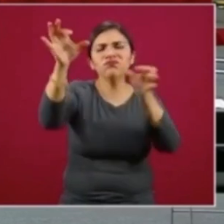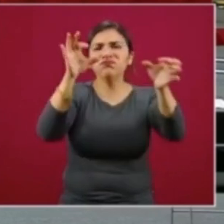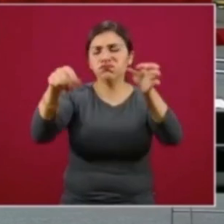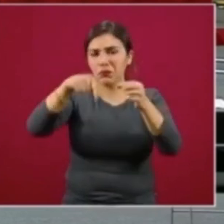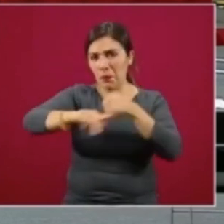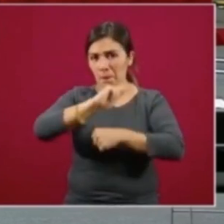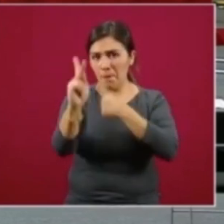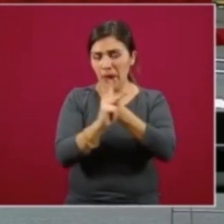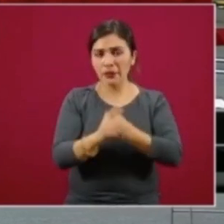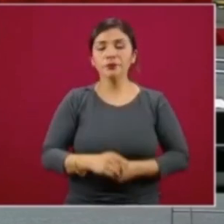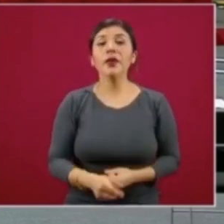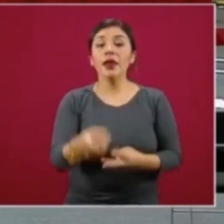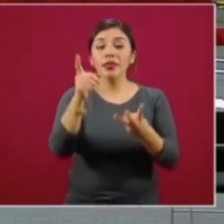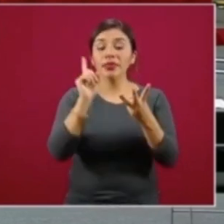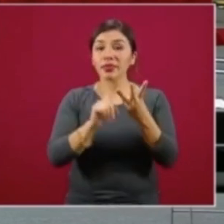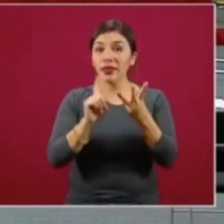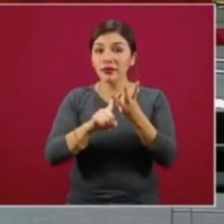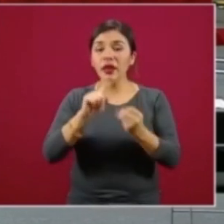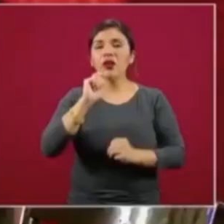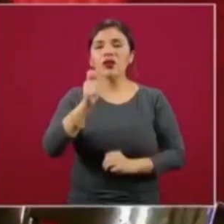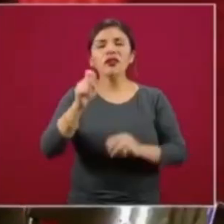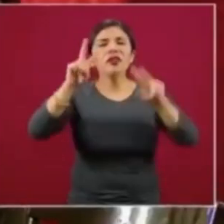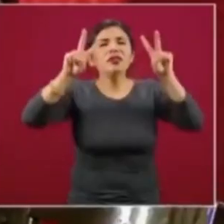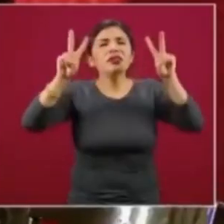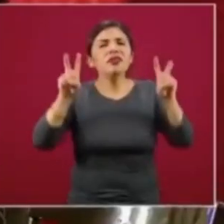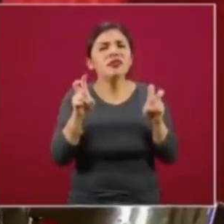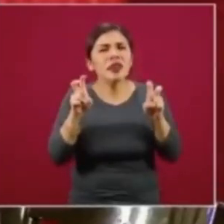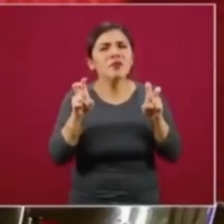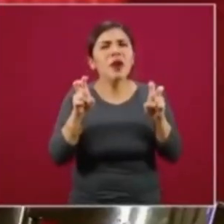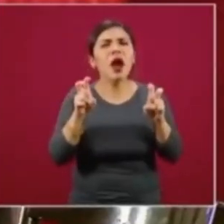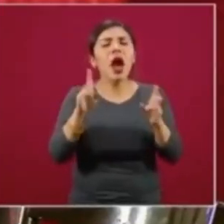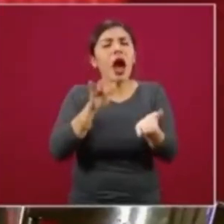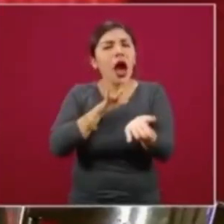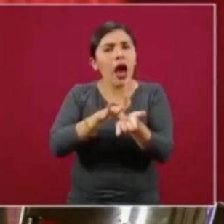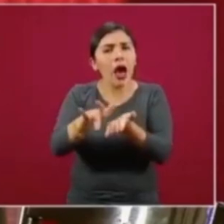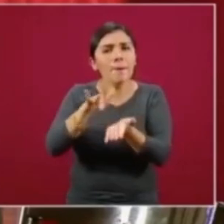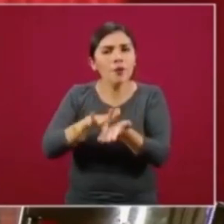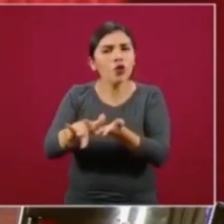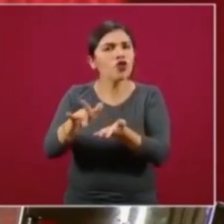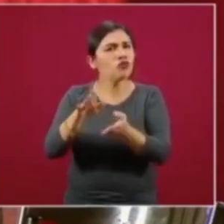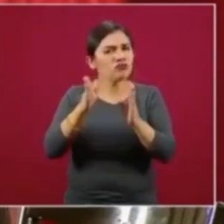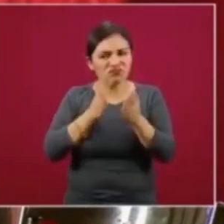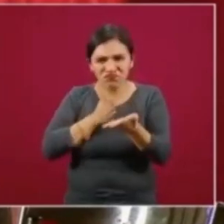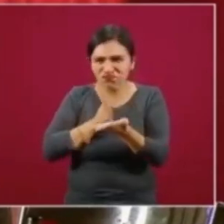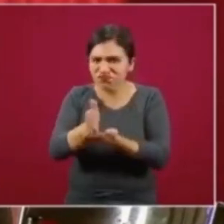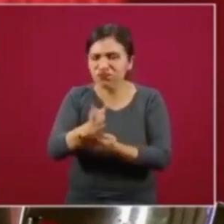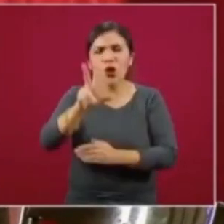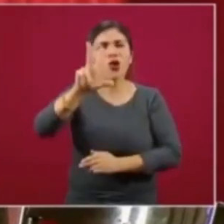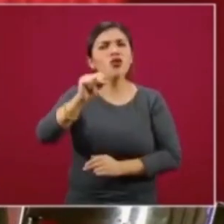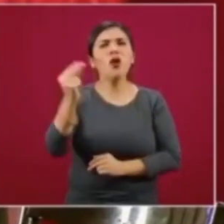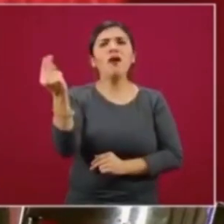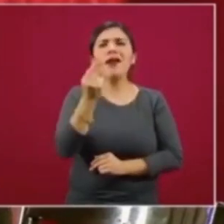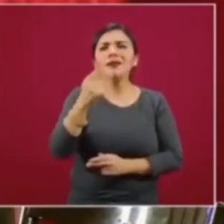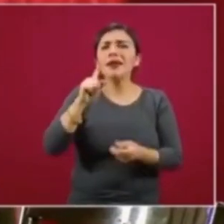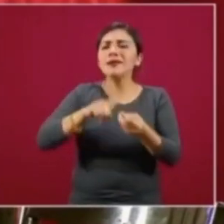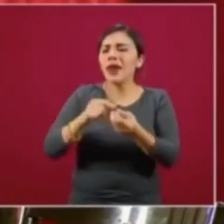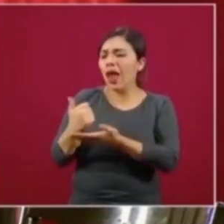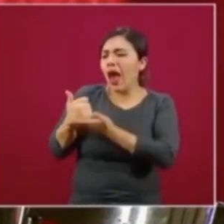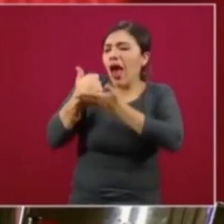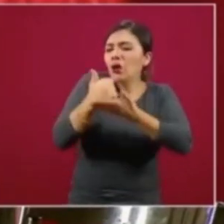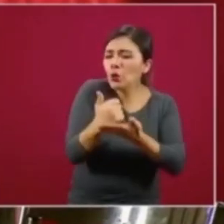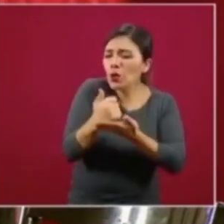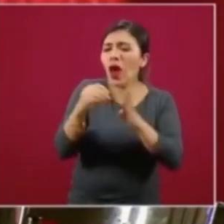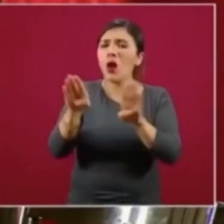del país. Un tercer punto es el tema de los apoyos directos, sin intermediarios, que no